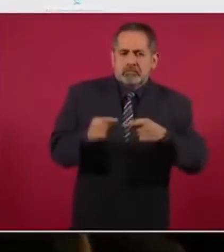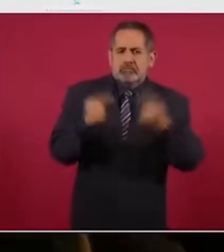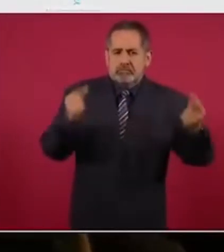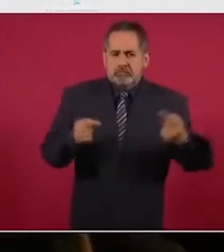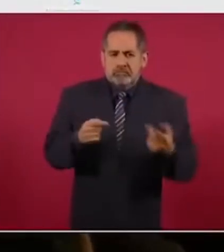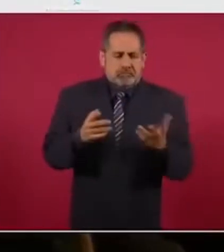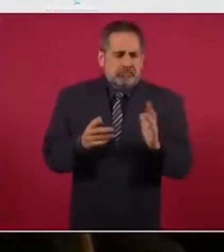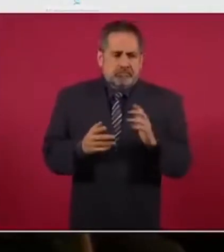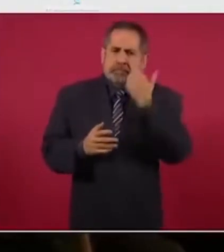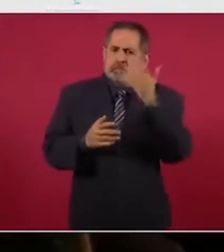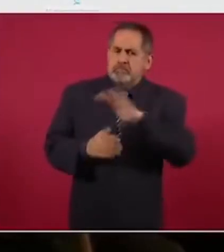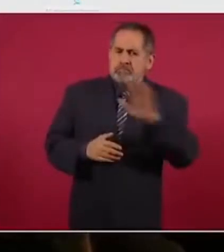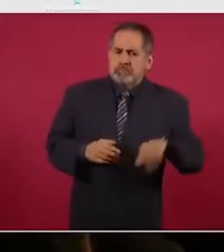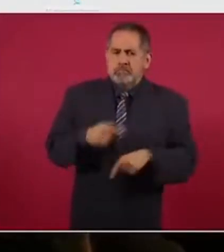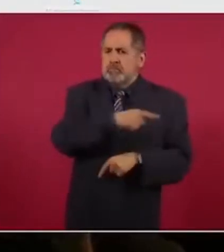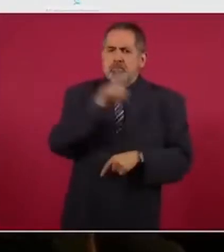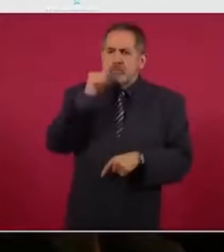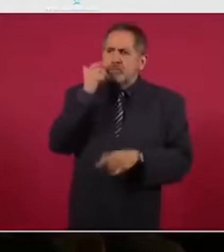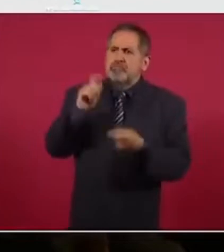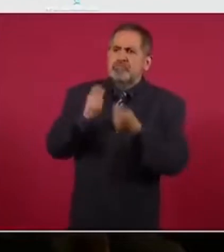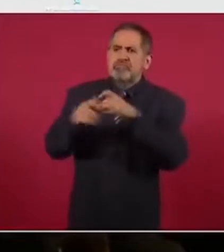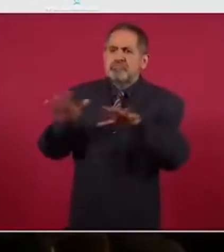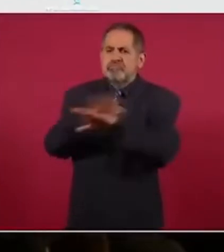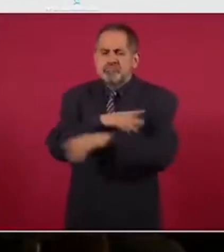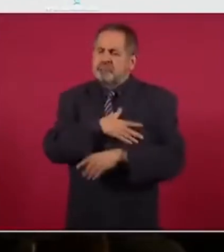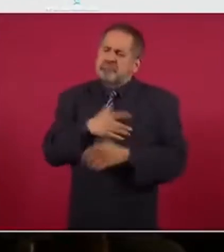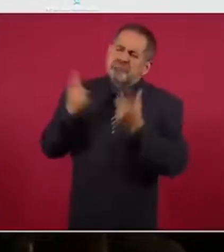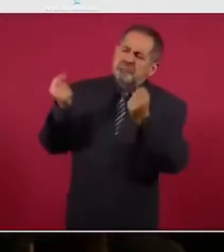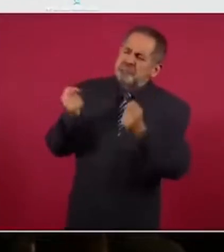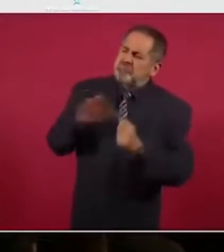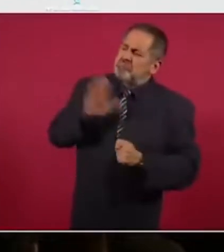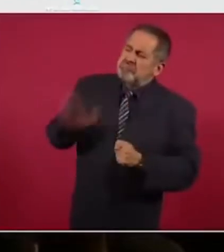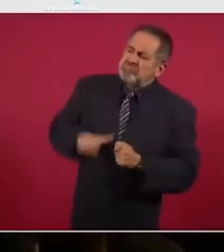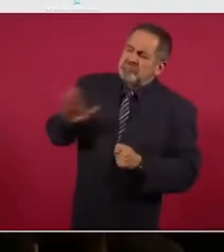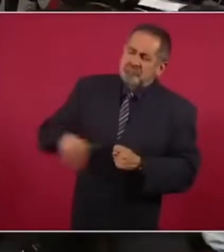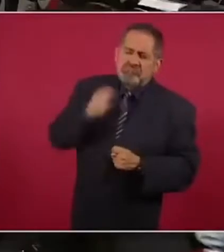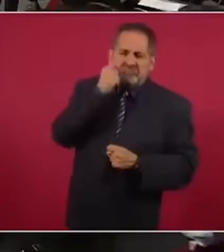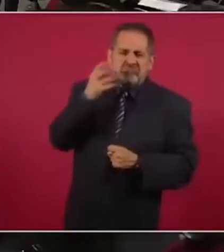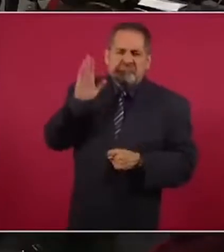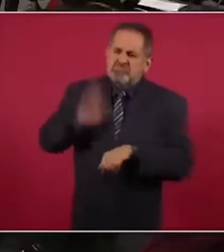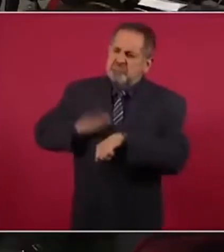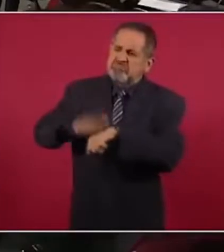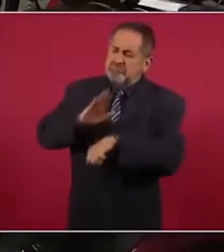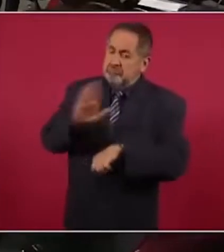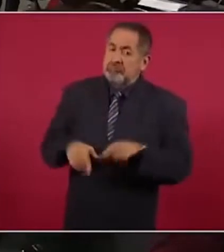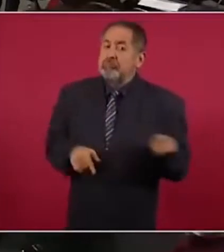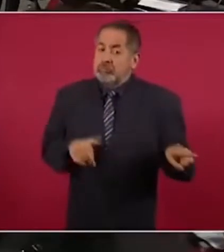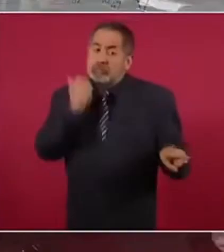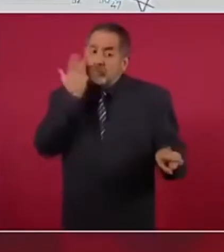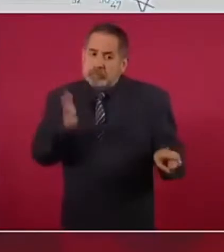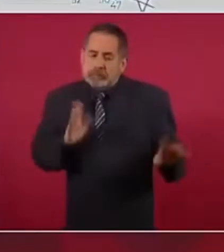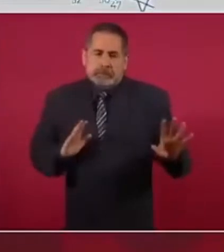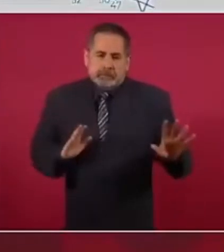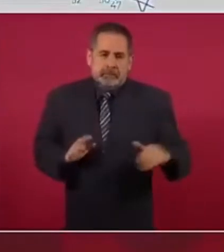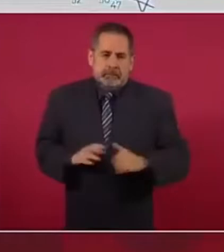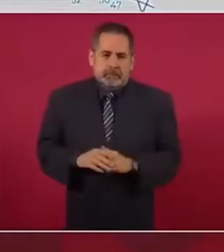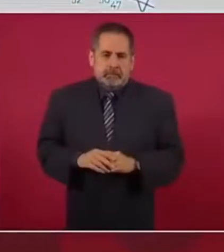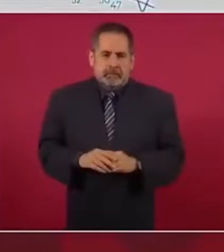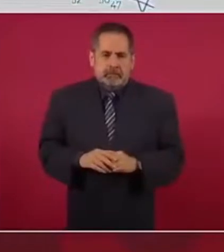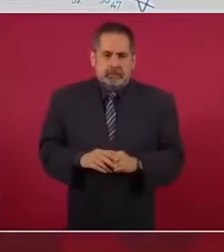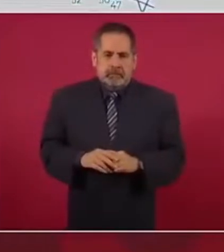nuestros adversarios, los que no quieren la transformación quisieran muertos. O sea, los